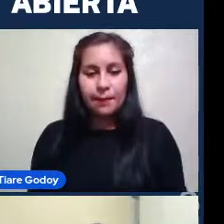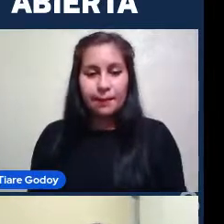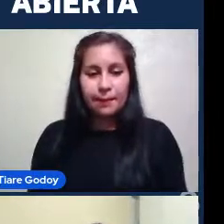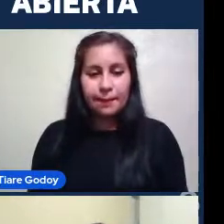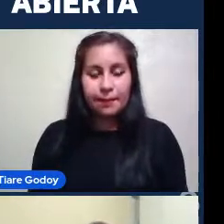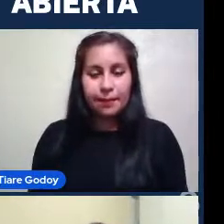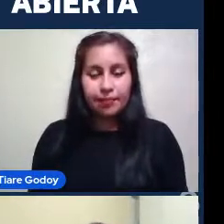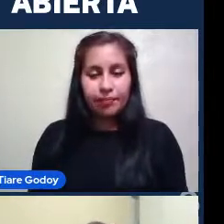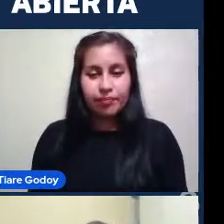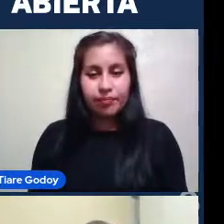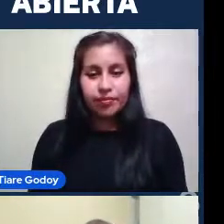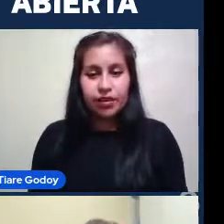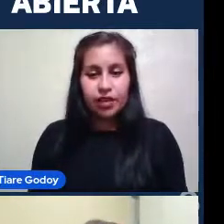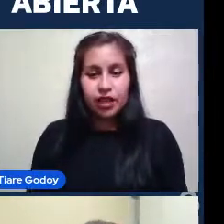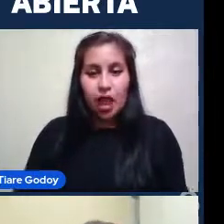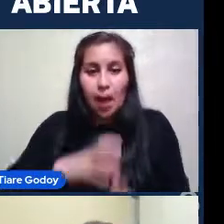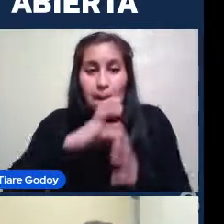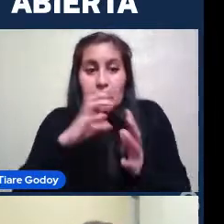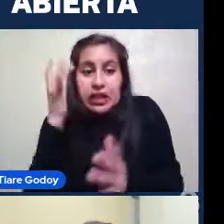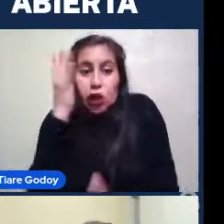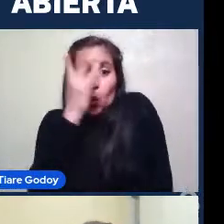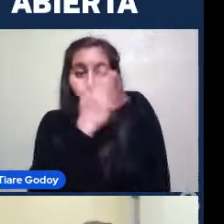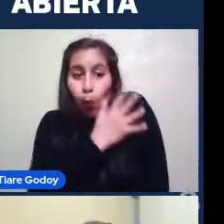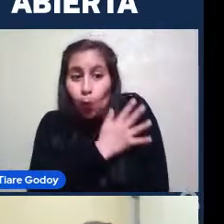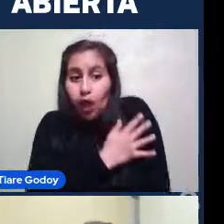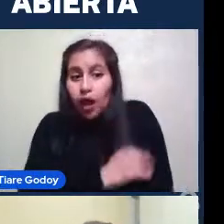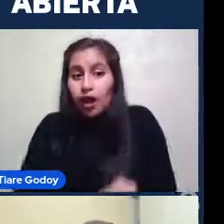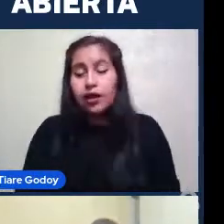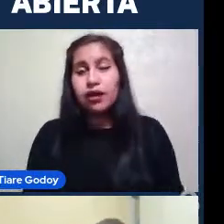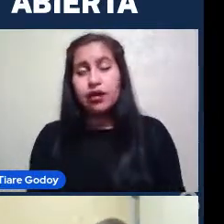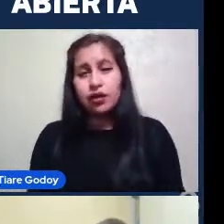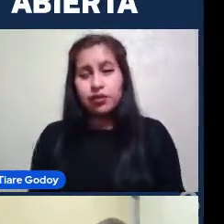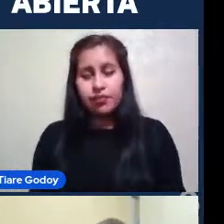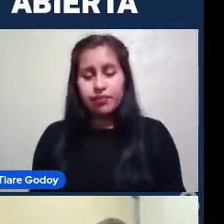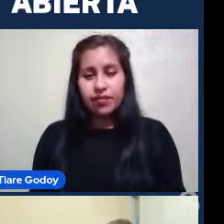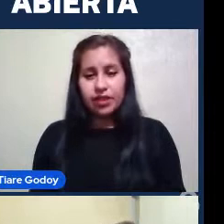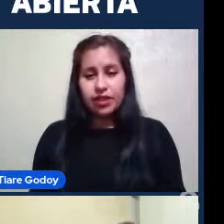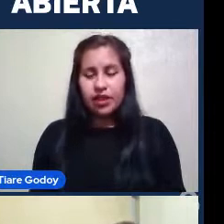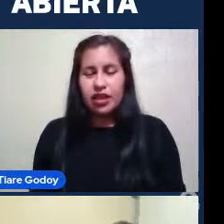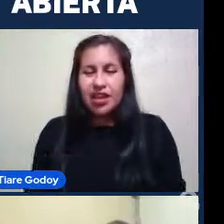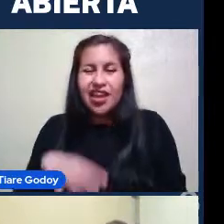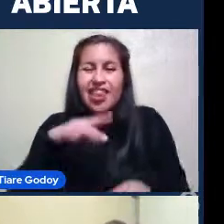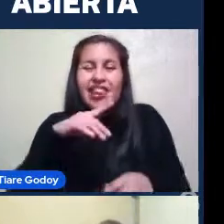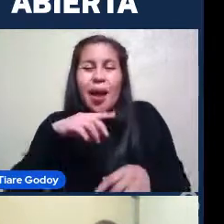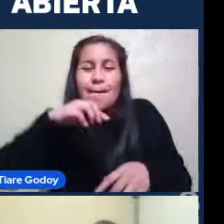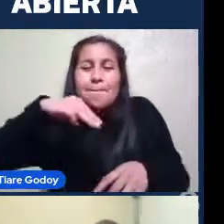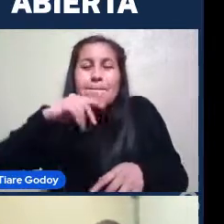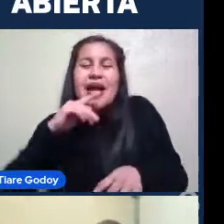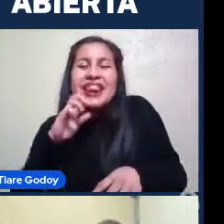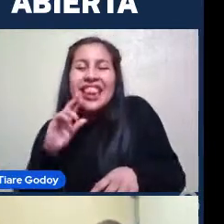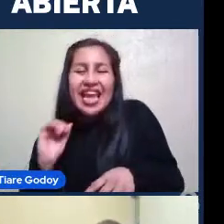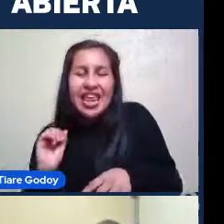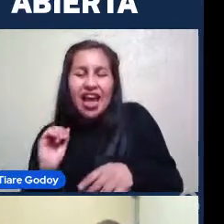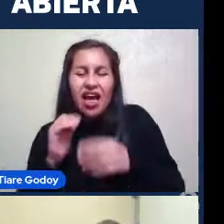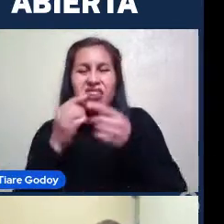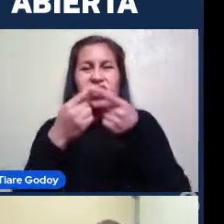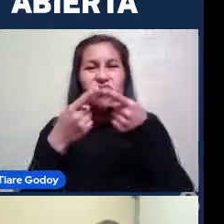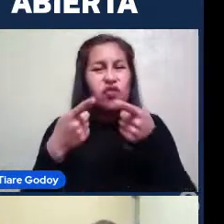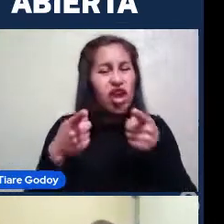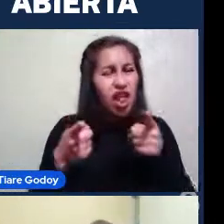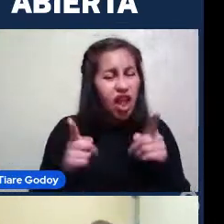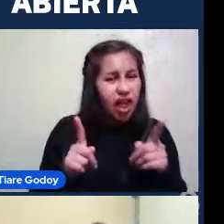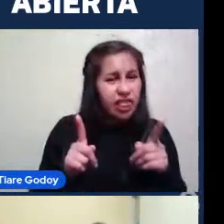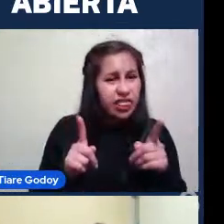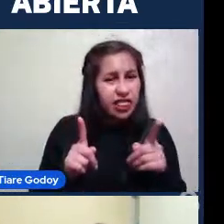La materia oscura Es Un tipo de materia Que es muy diferente A la que